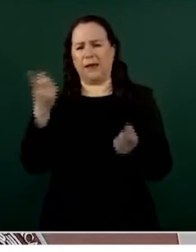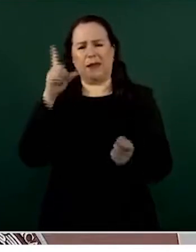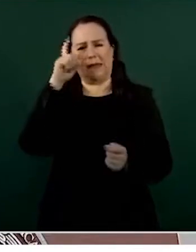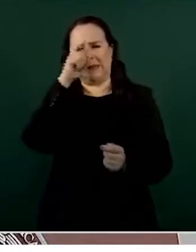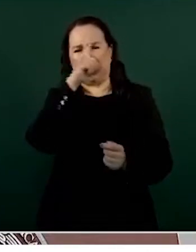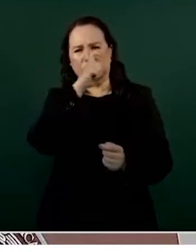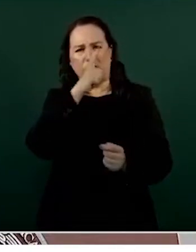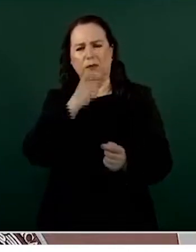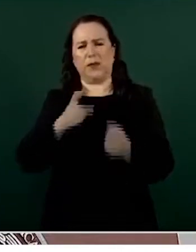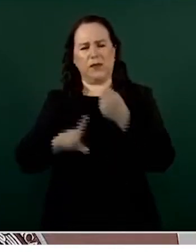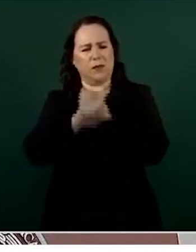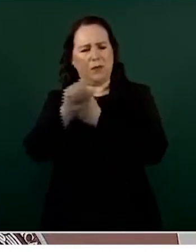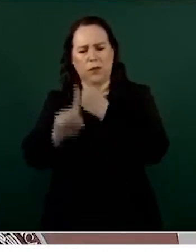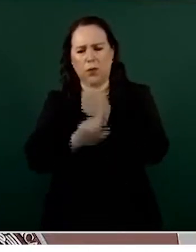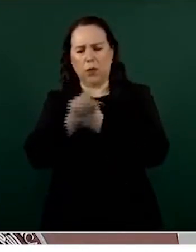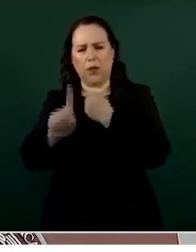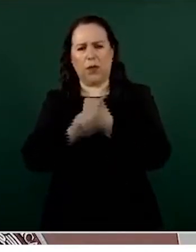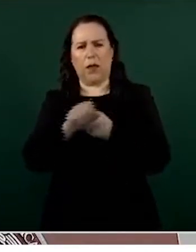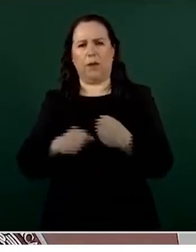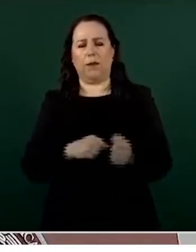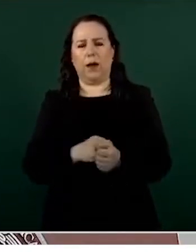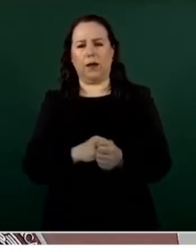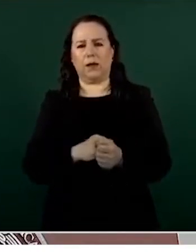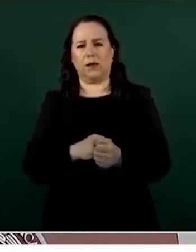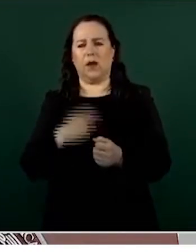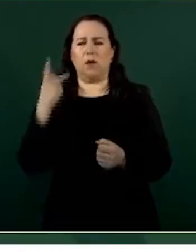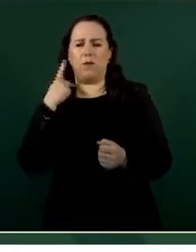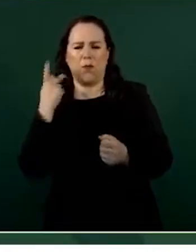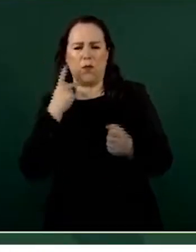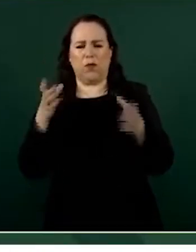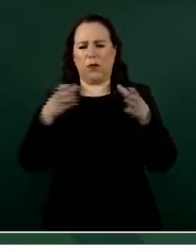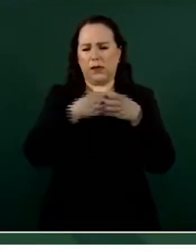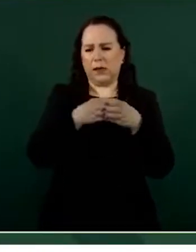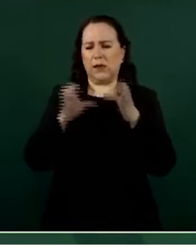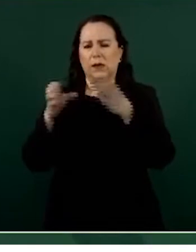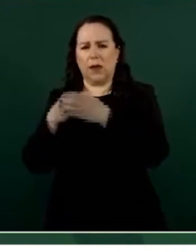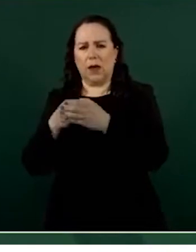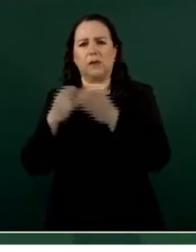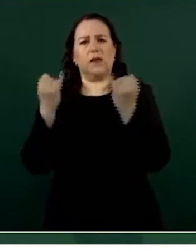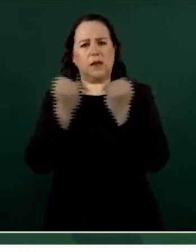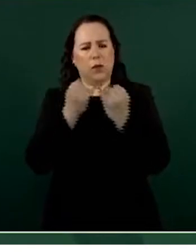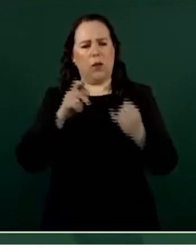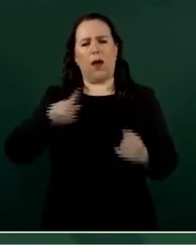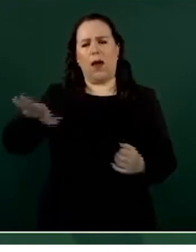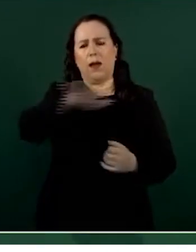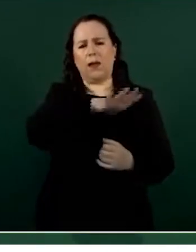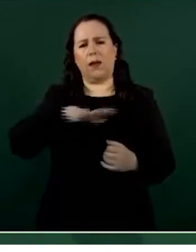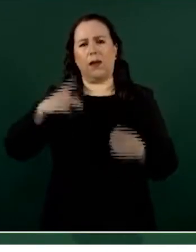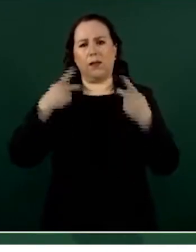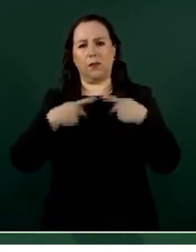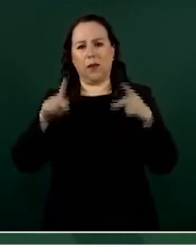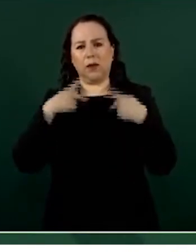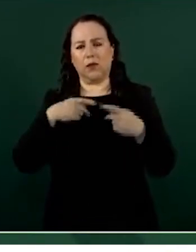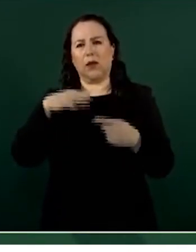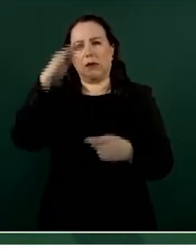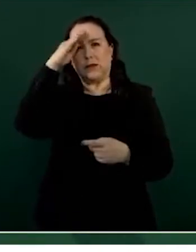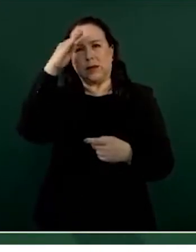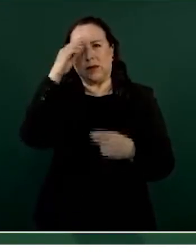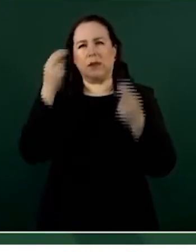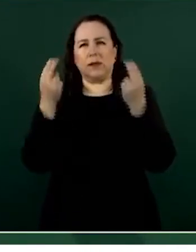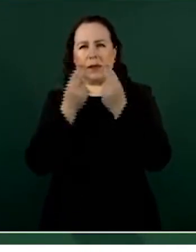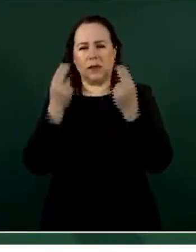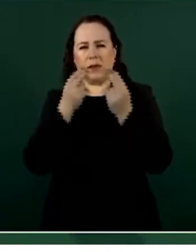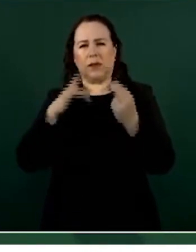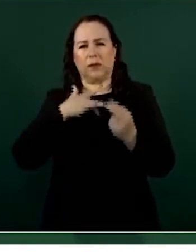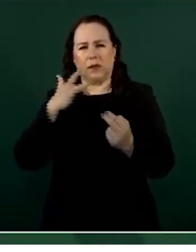así como la ciudadanía, para hacer una reflexión a profundidad que nos permita encontrar y construir sobre